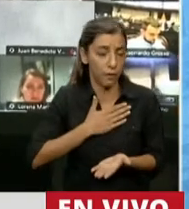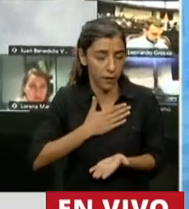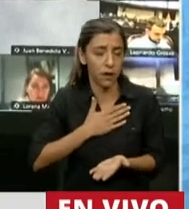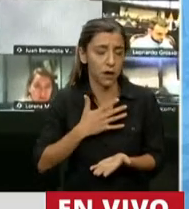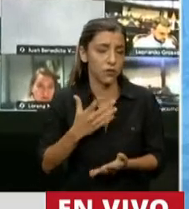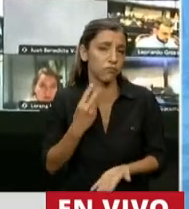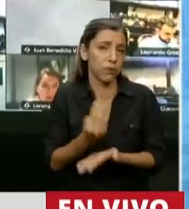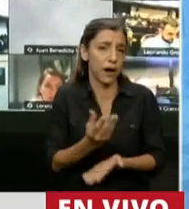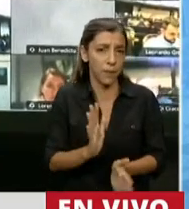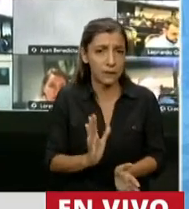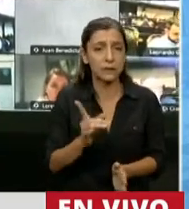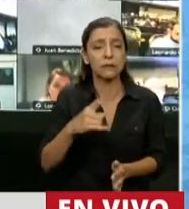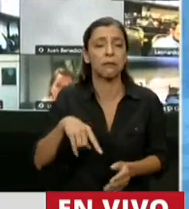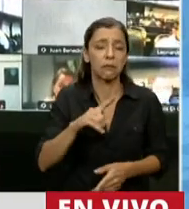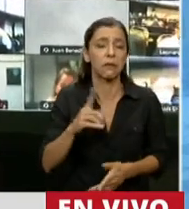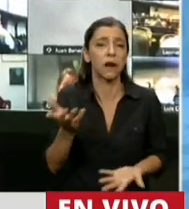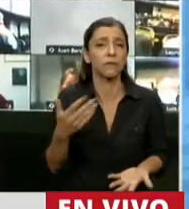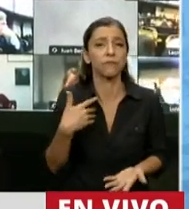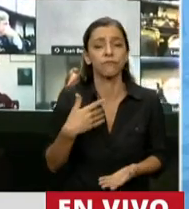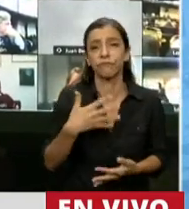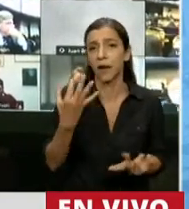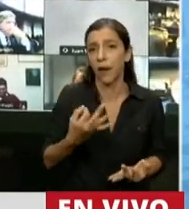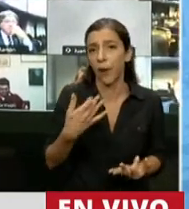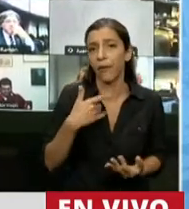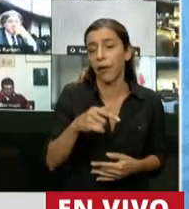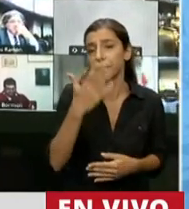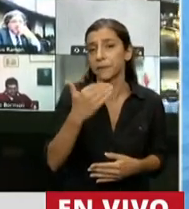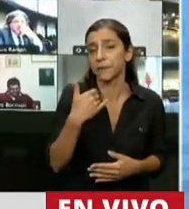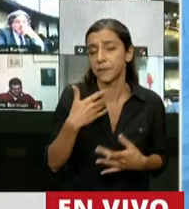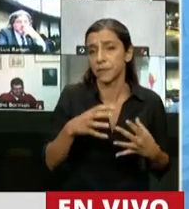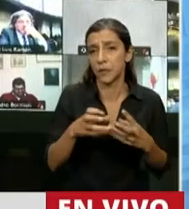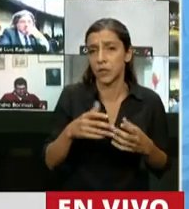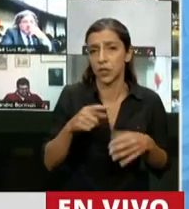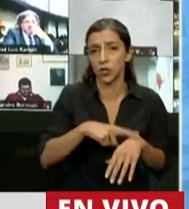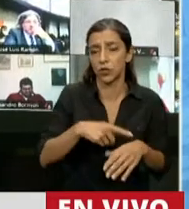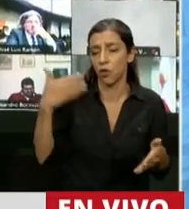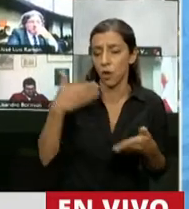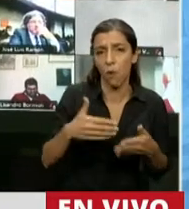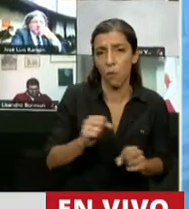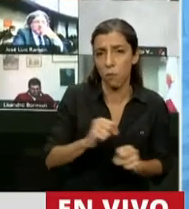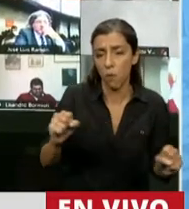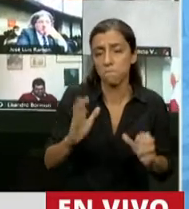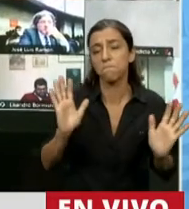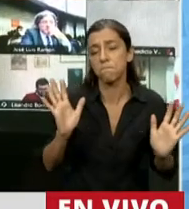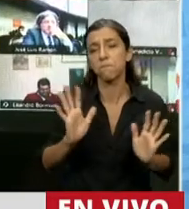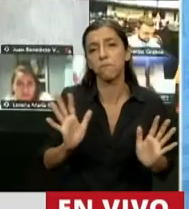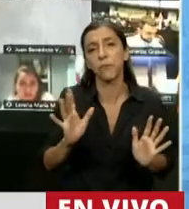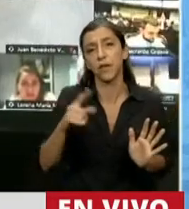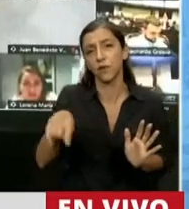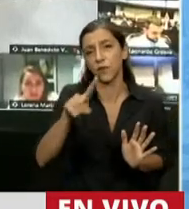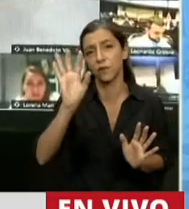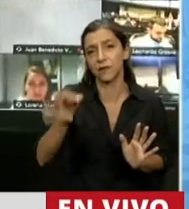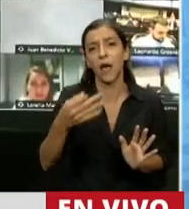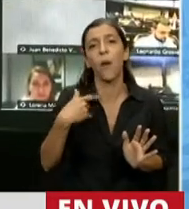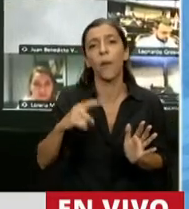que se ve impedido por haber sido citado una sesión intempestivamente. Además, cuando no todos vivimos cerca de la capital